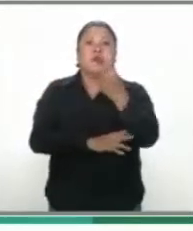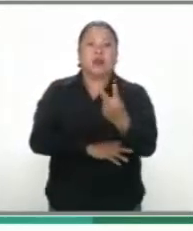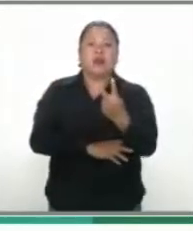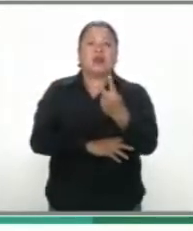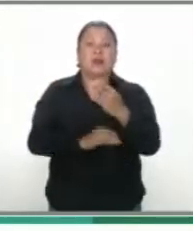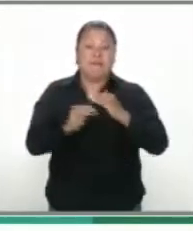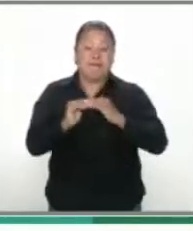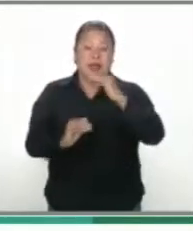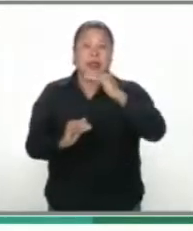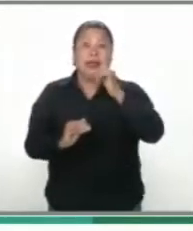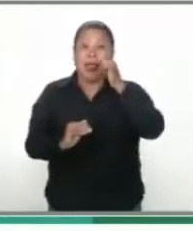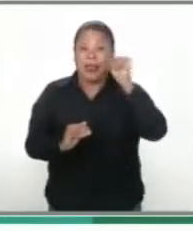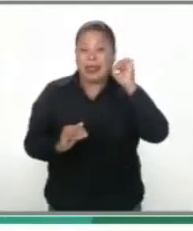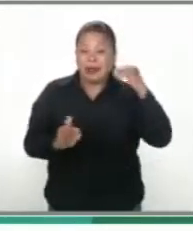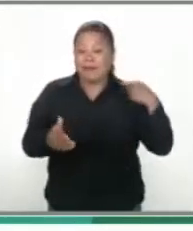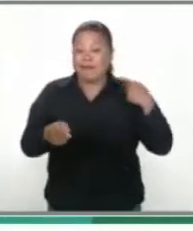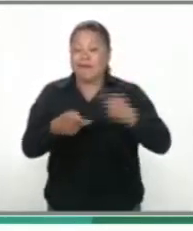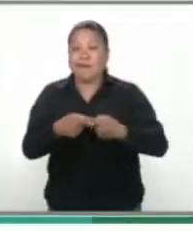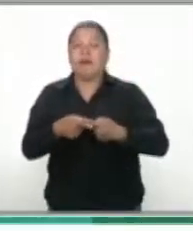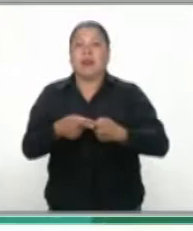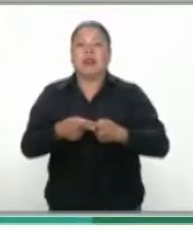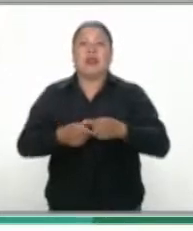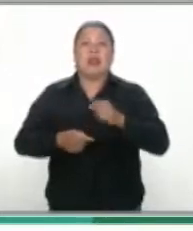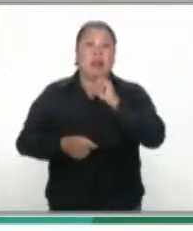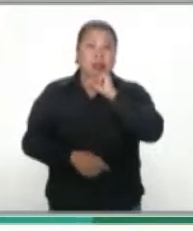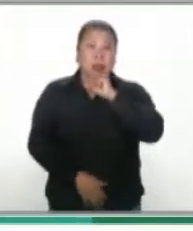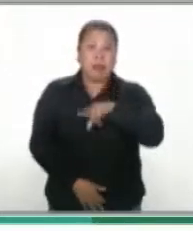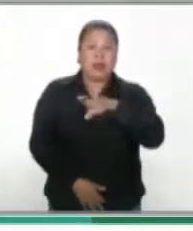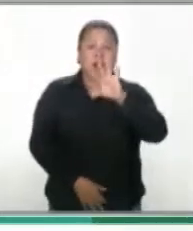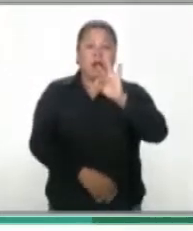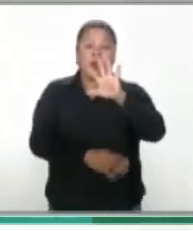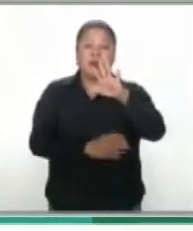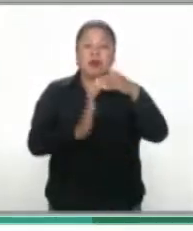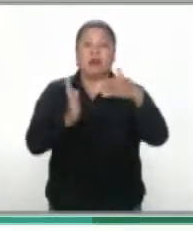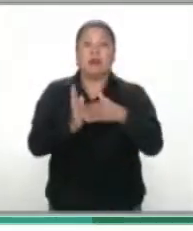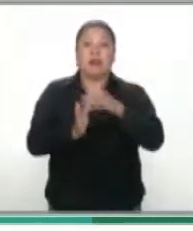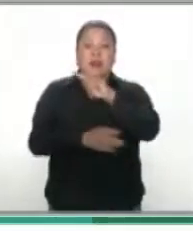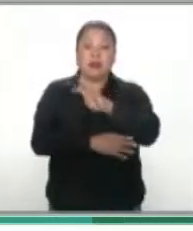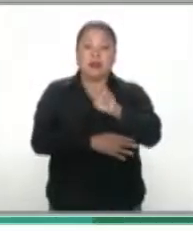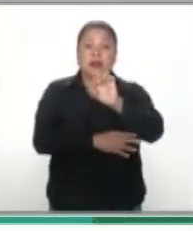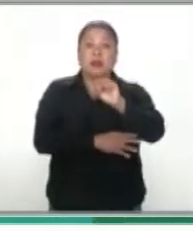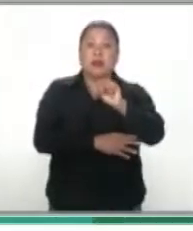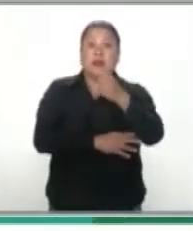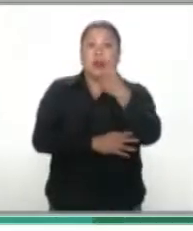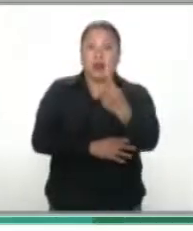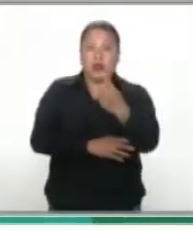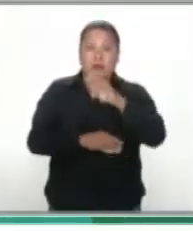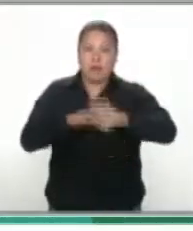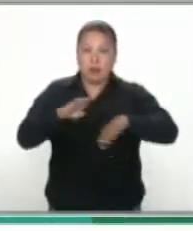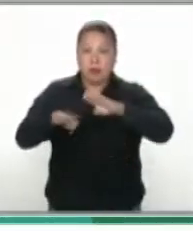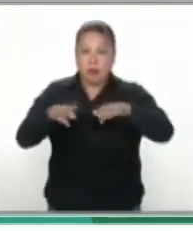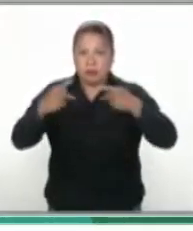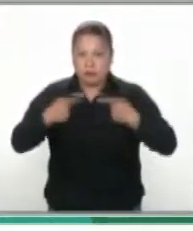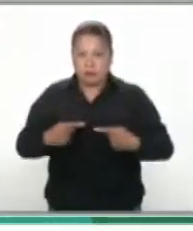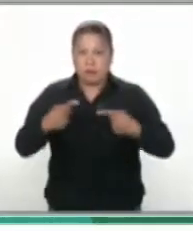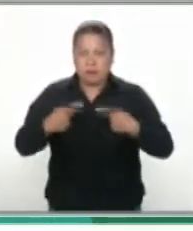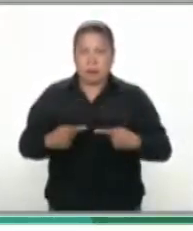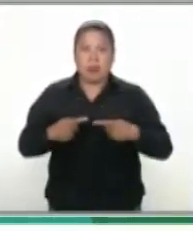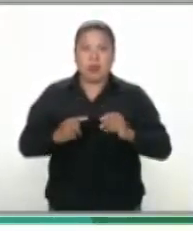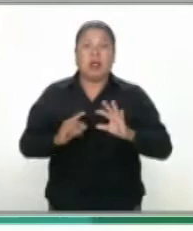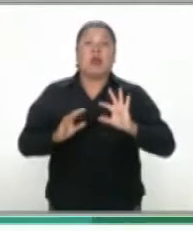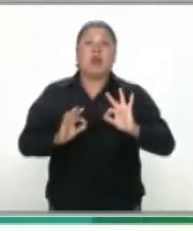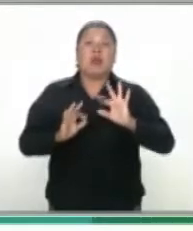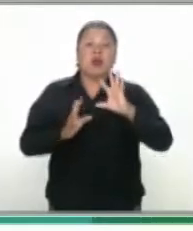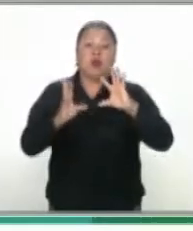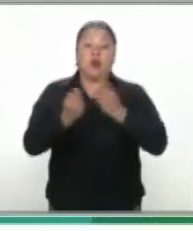resultados por laboratorio, 8.650 se han recuperado, lamentablemente se han presentado 5 defunciones, que suman 923,